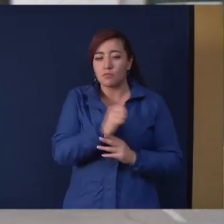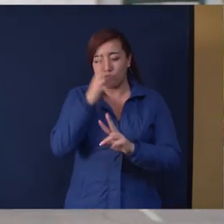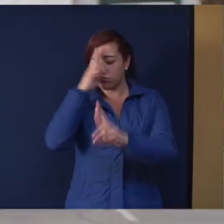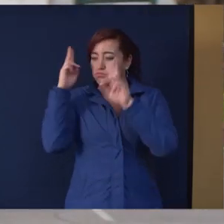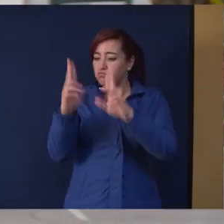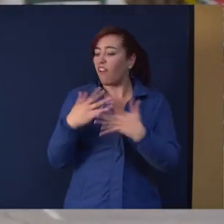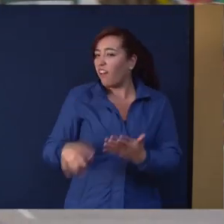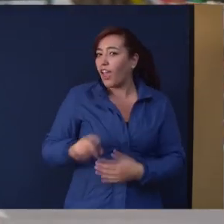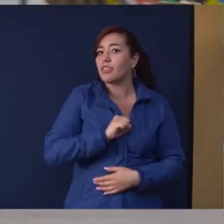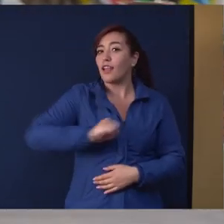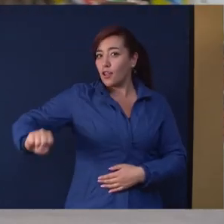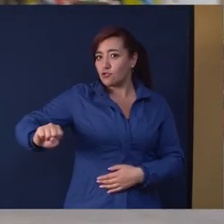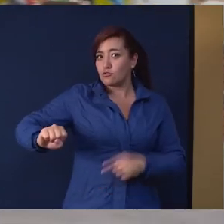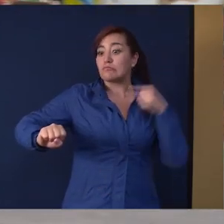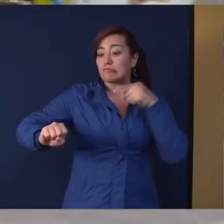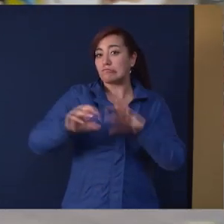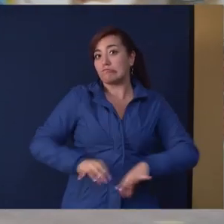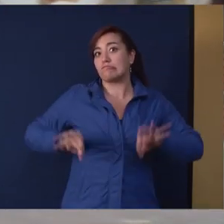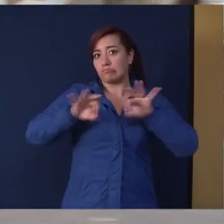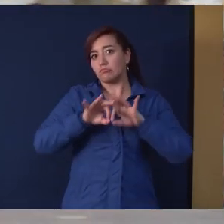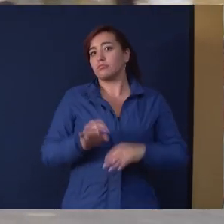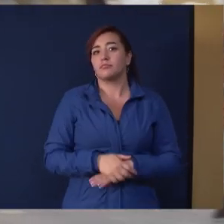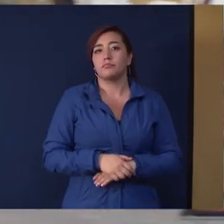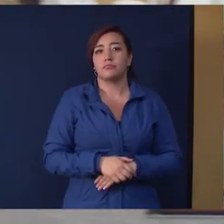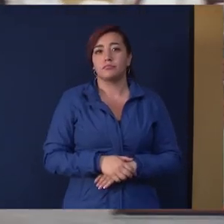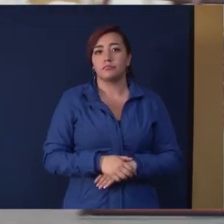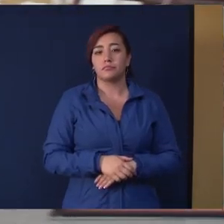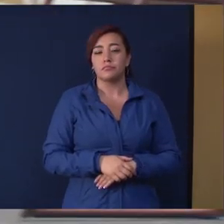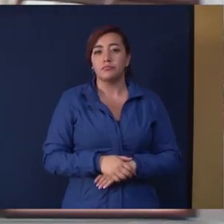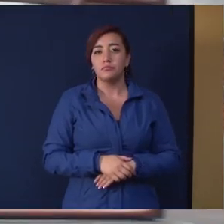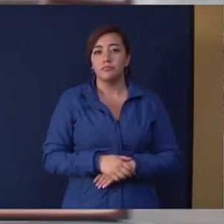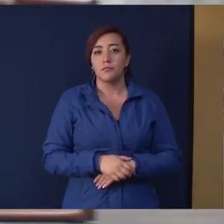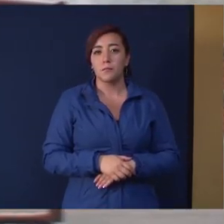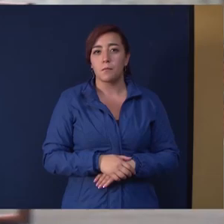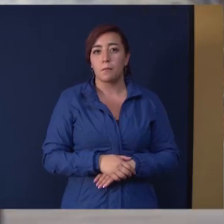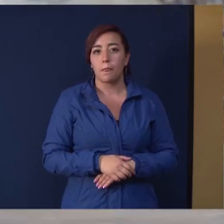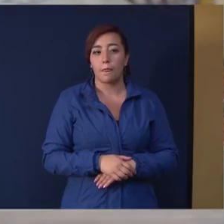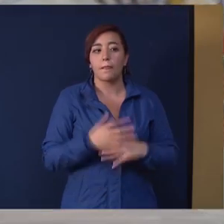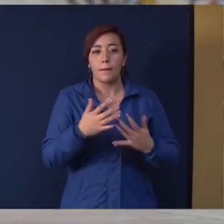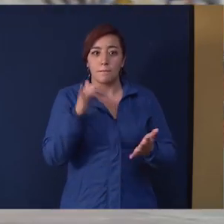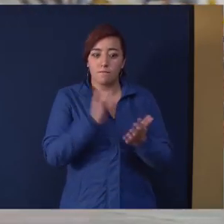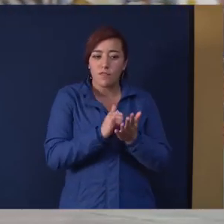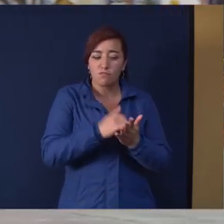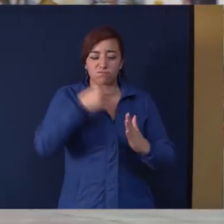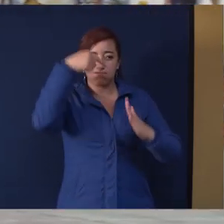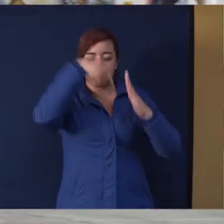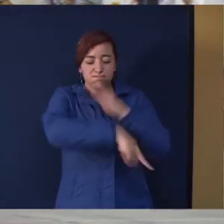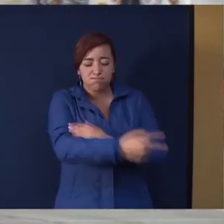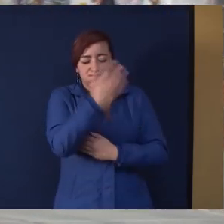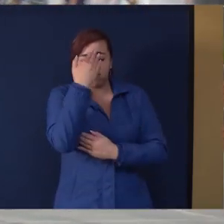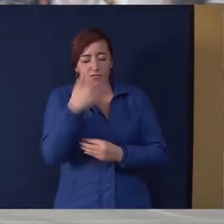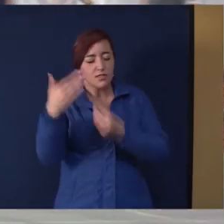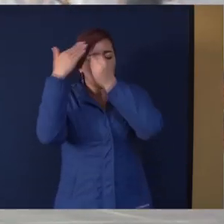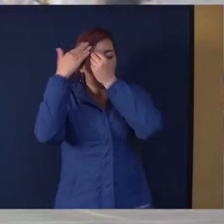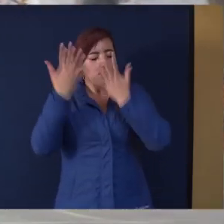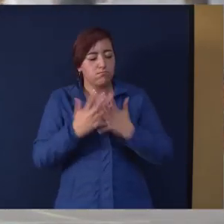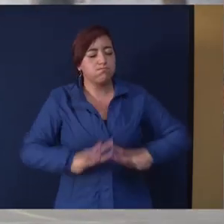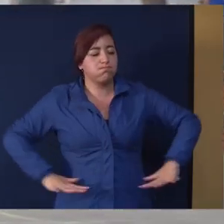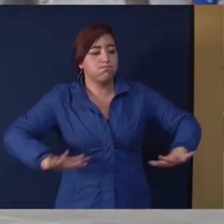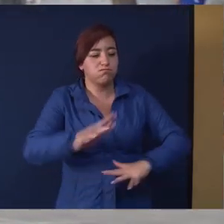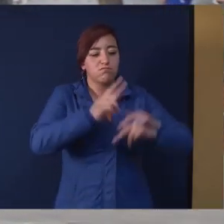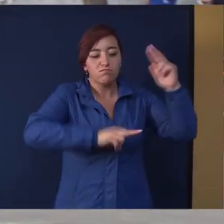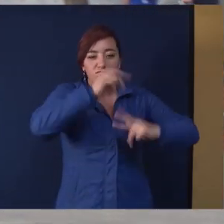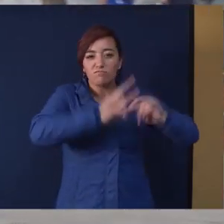al reconocimiento de los derechos y que esté precisamente profundizando y enraizando un saber propio